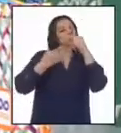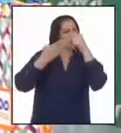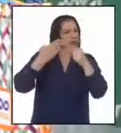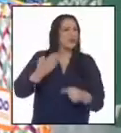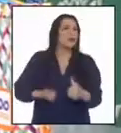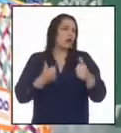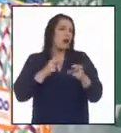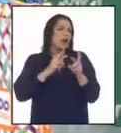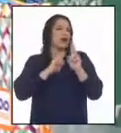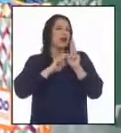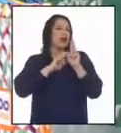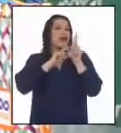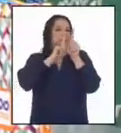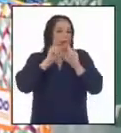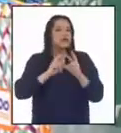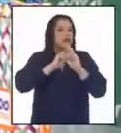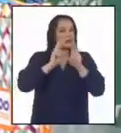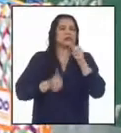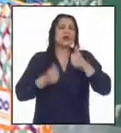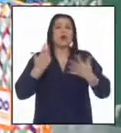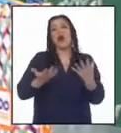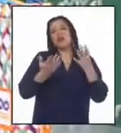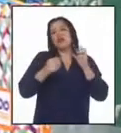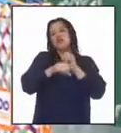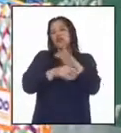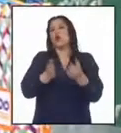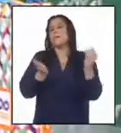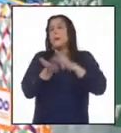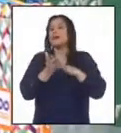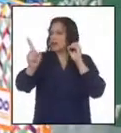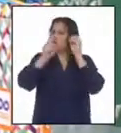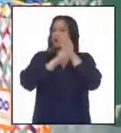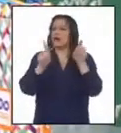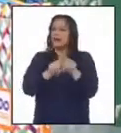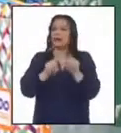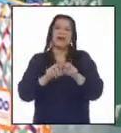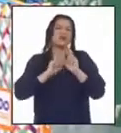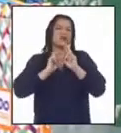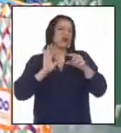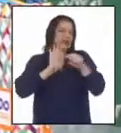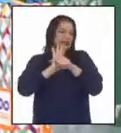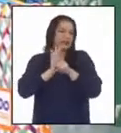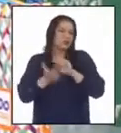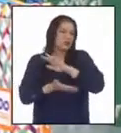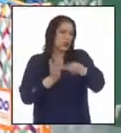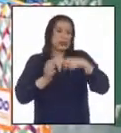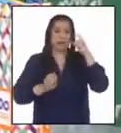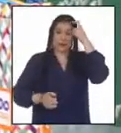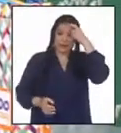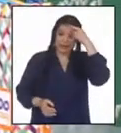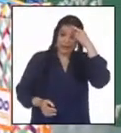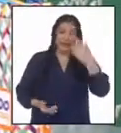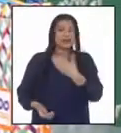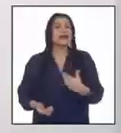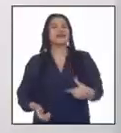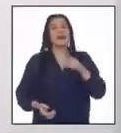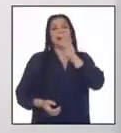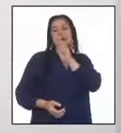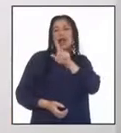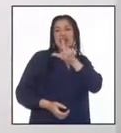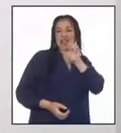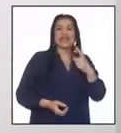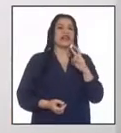¿Cuál fue el factor más influyente en el logro y o resultado desfavorable de las políticas de salud pública del segundo gobierno de Leguía?